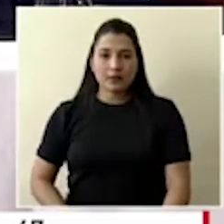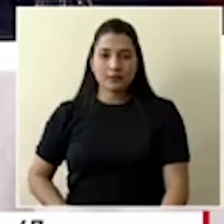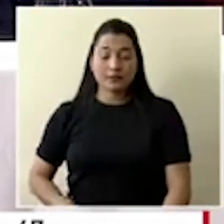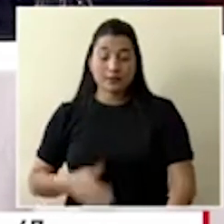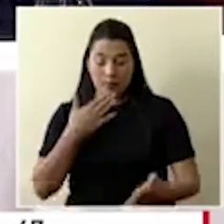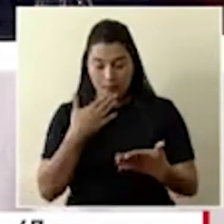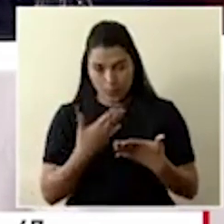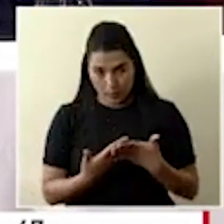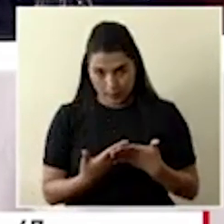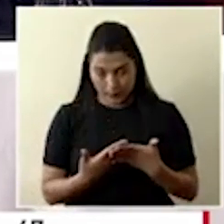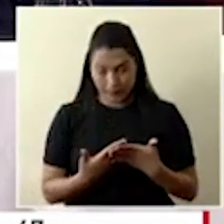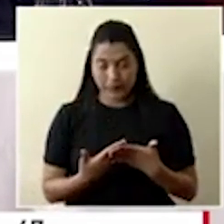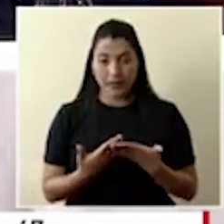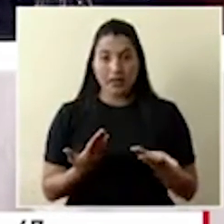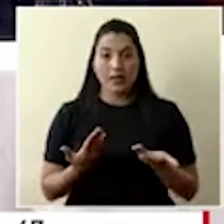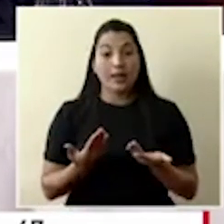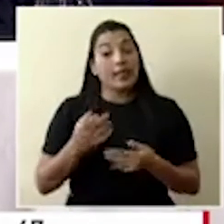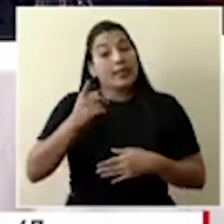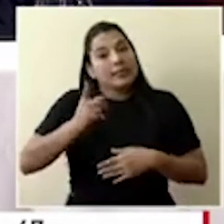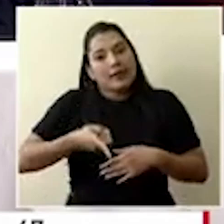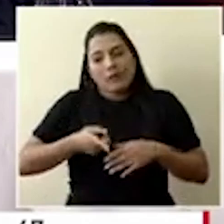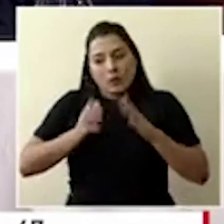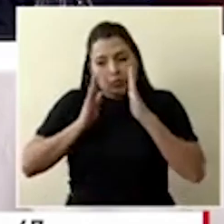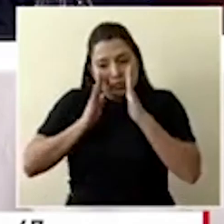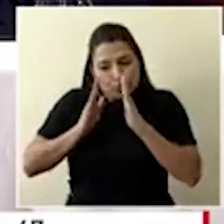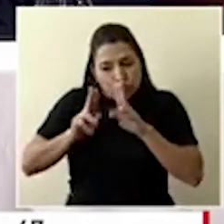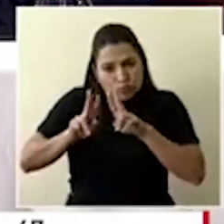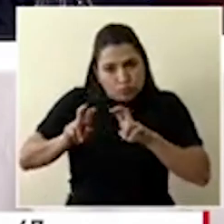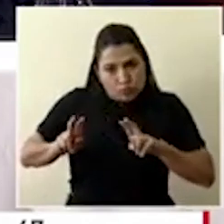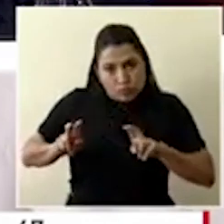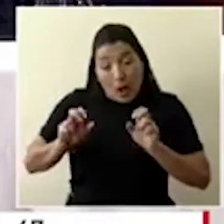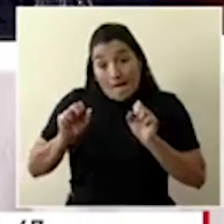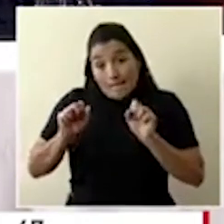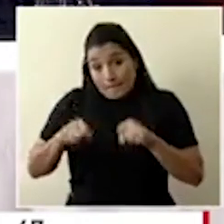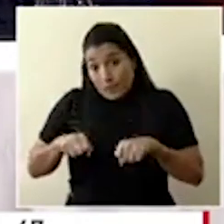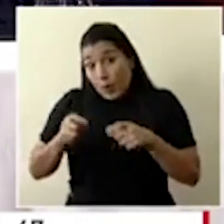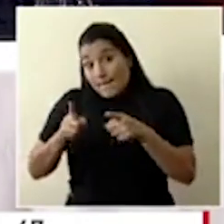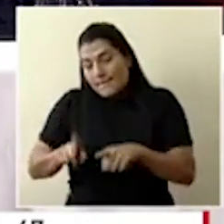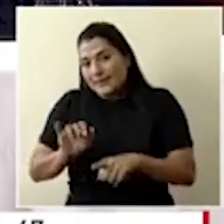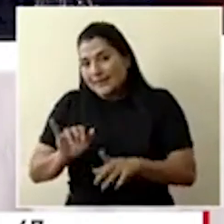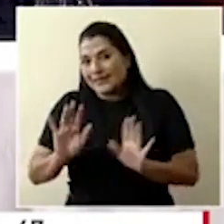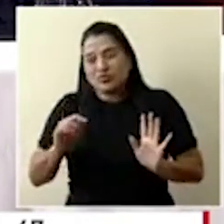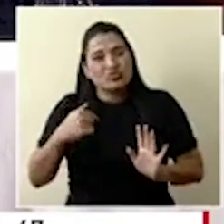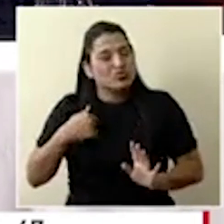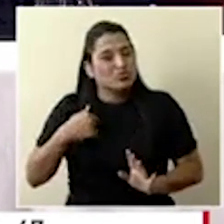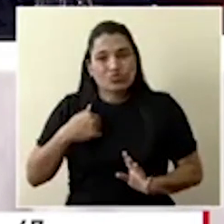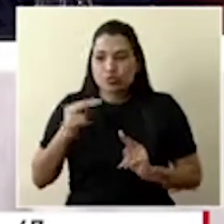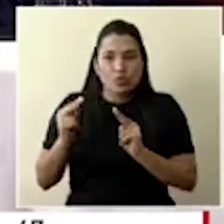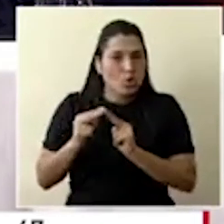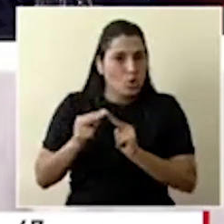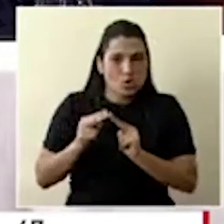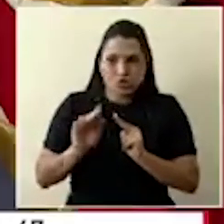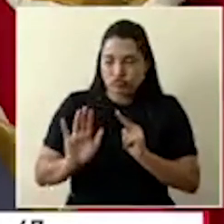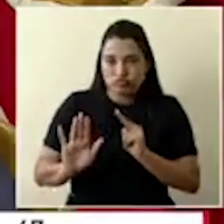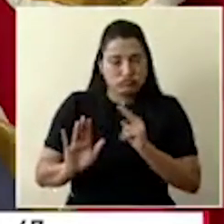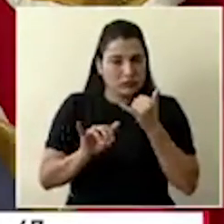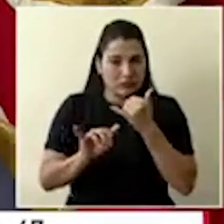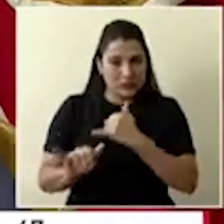a ver, en todo caso hay que revisarlo. Se pueden dar estas situaciones. No tengo los detalles de esta denuncia,